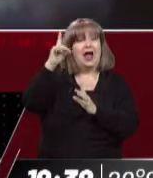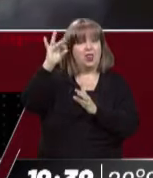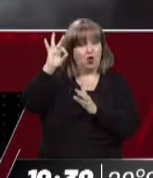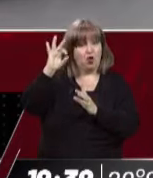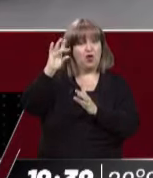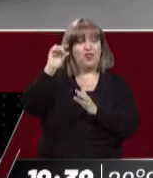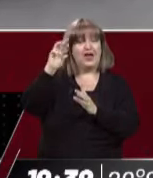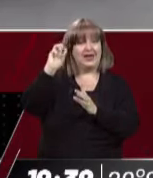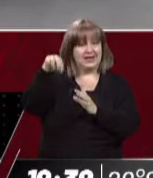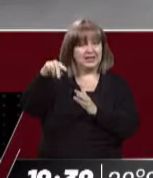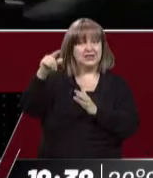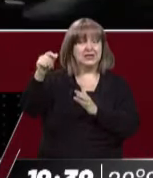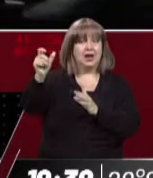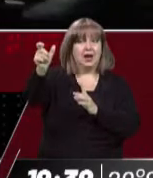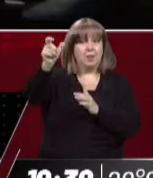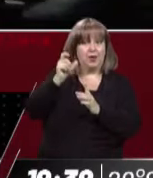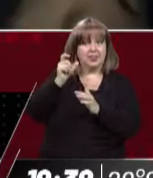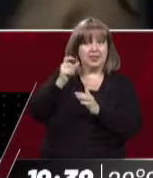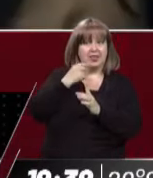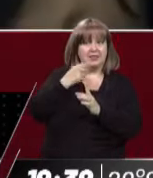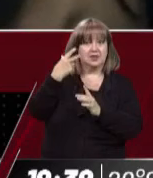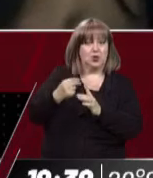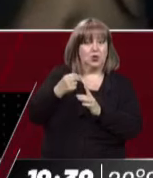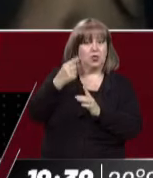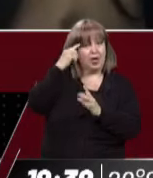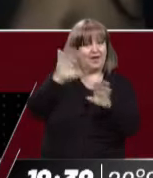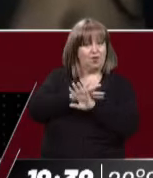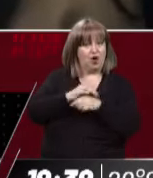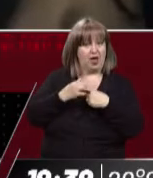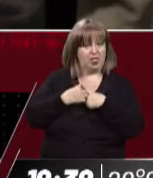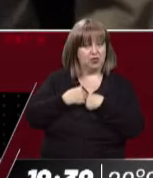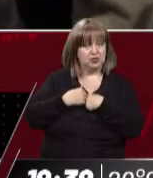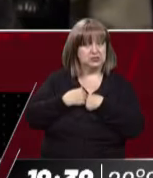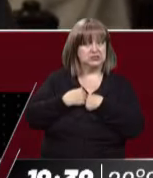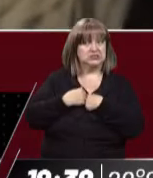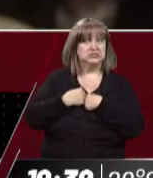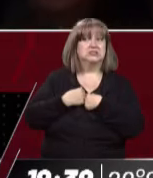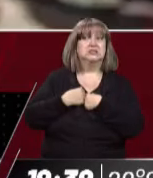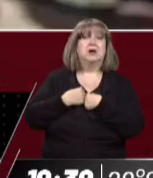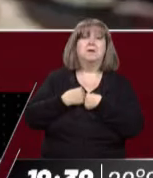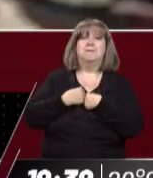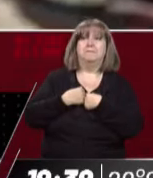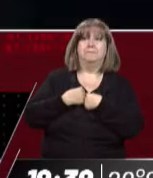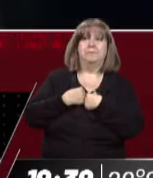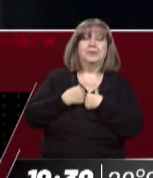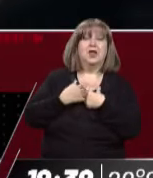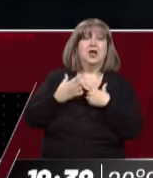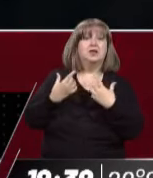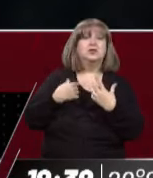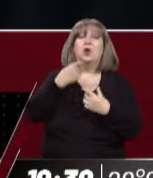cuando querés desarrollar una idea un poco larga, no lo hacés en un solo tweet, sino que lo hacés en un hilo, ¿no? Que son como varios tweets